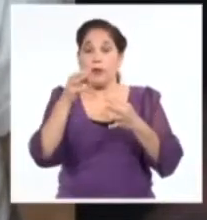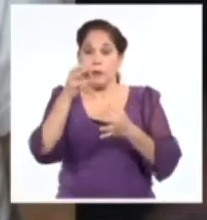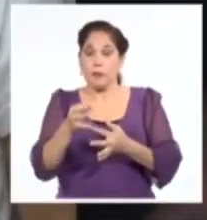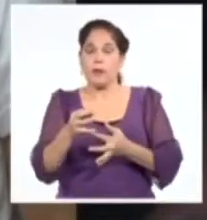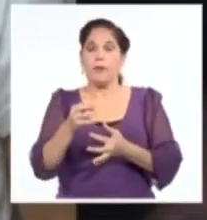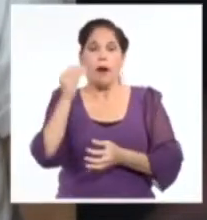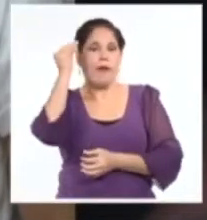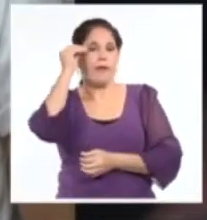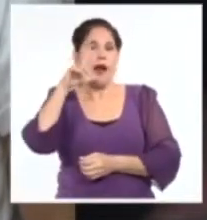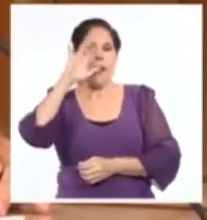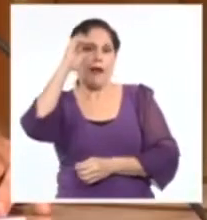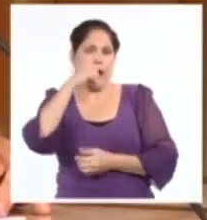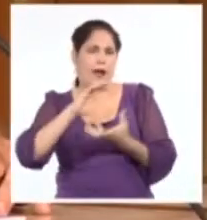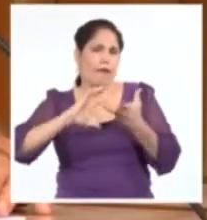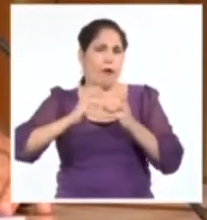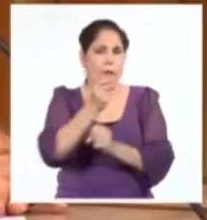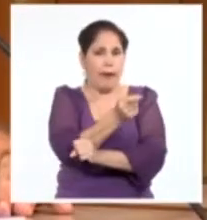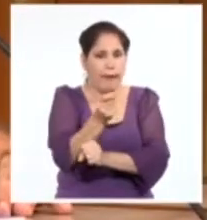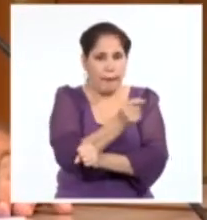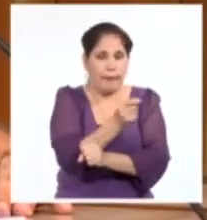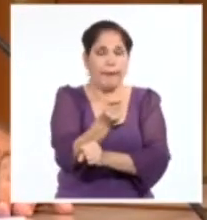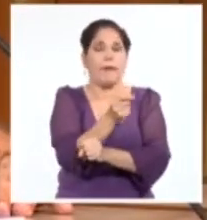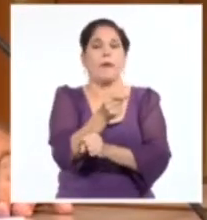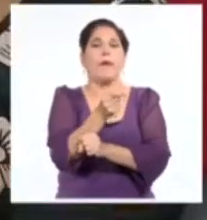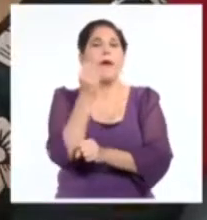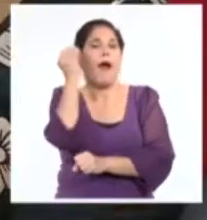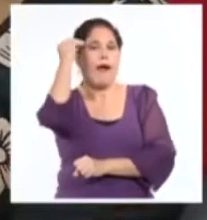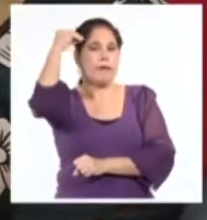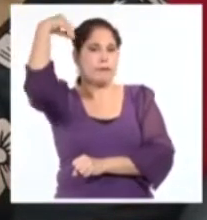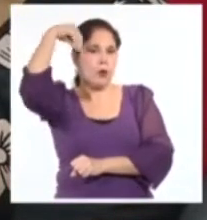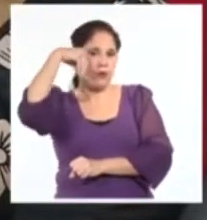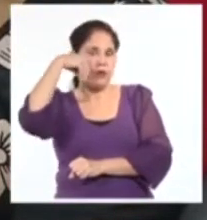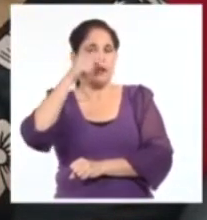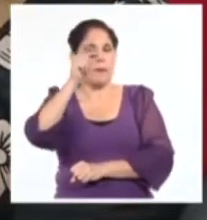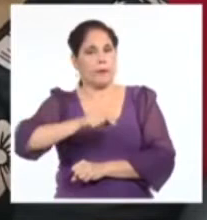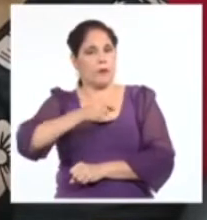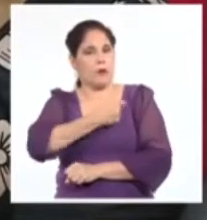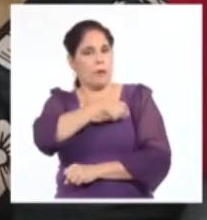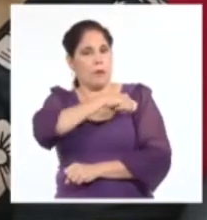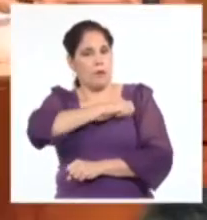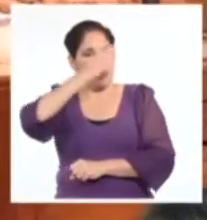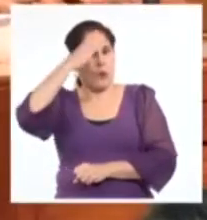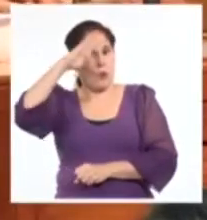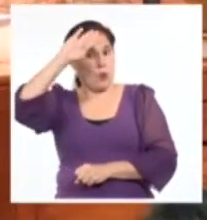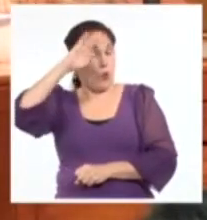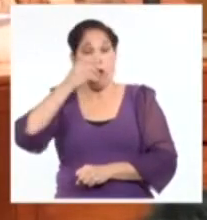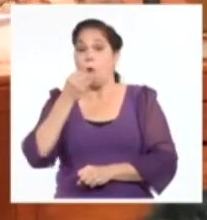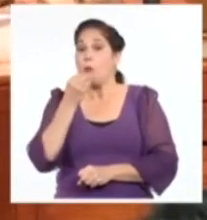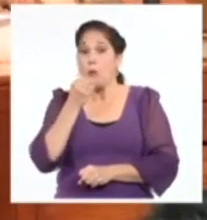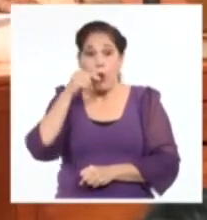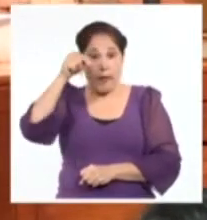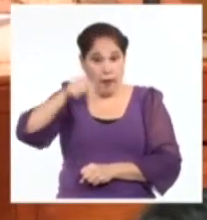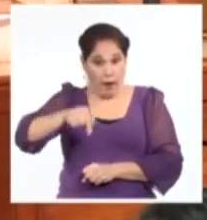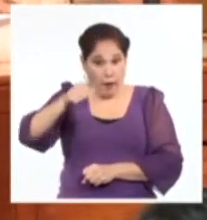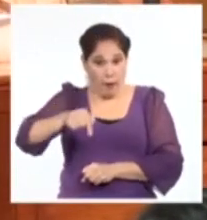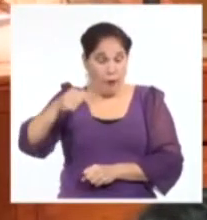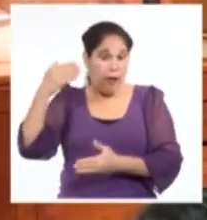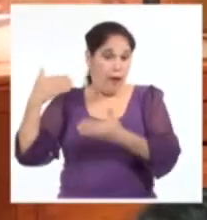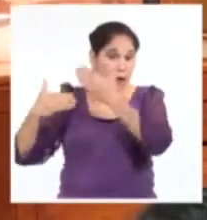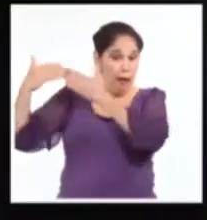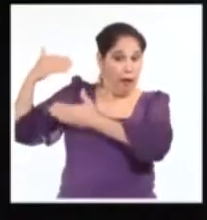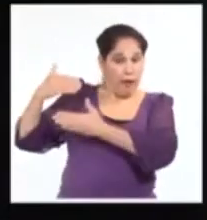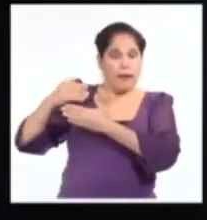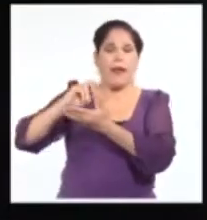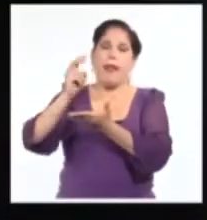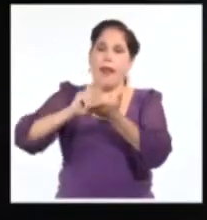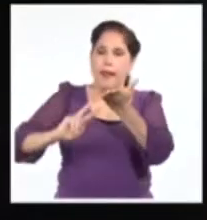lección de Varela, su manera de hacer ciencia para crear conciencia. Asimismo, resaltó que no es posible entender la generación del 68 sin